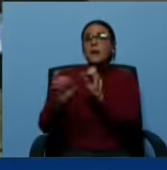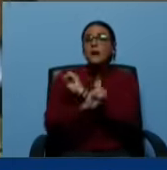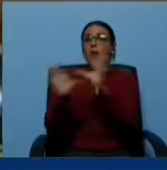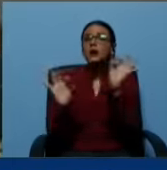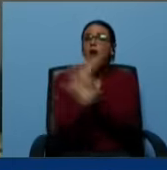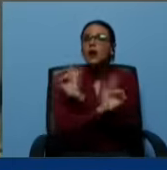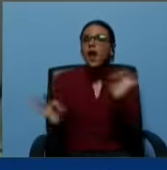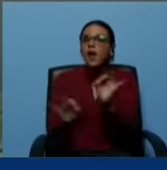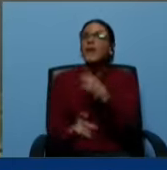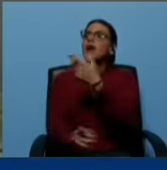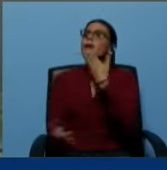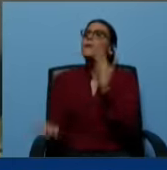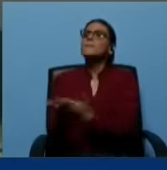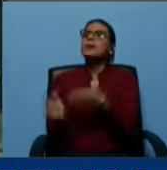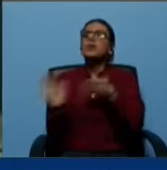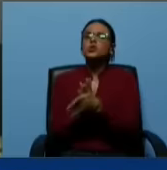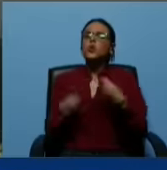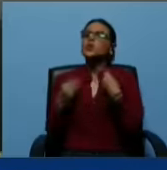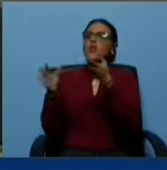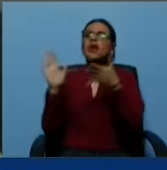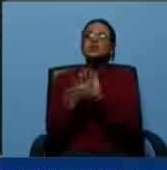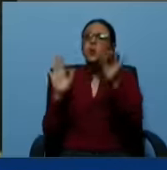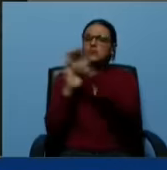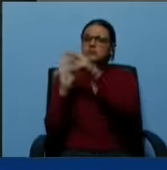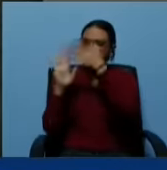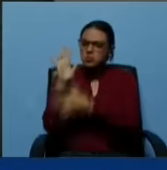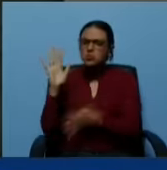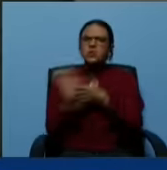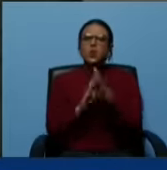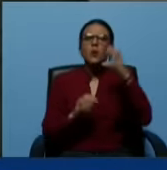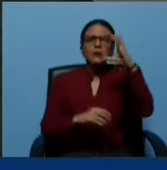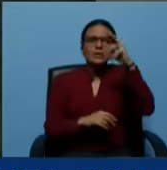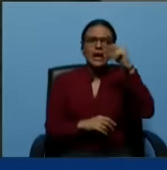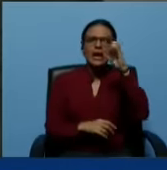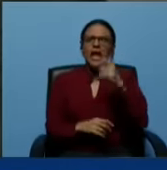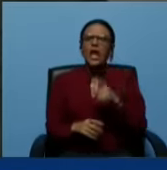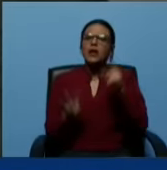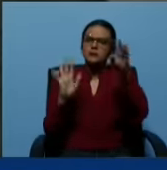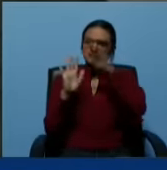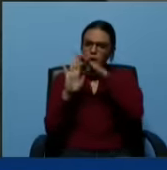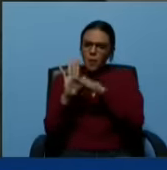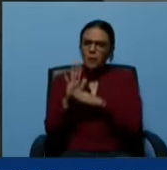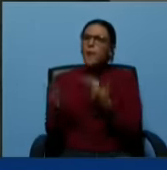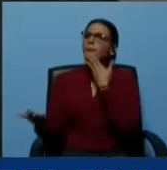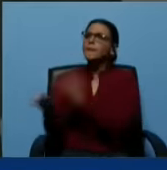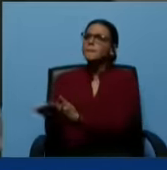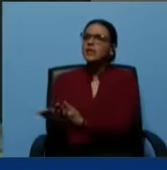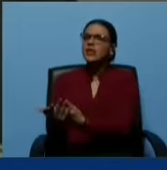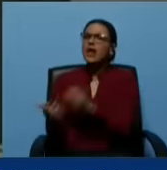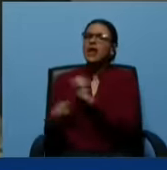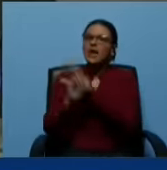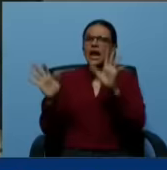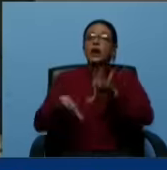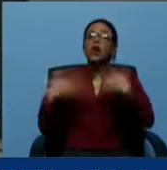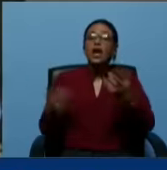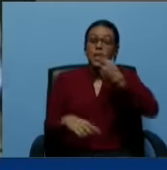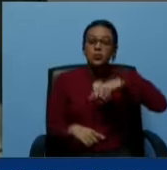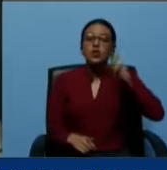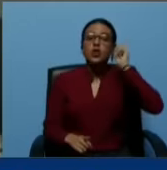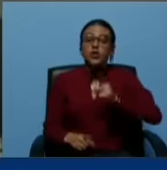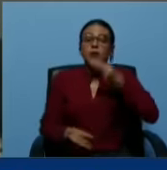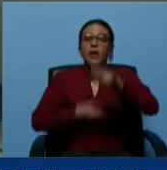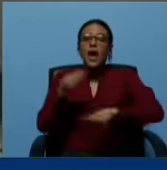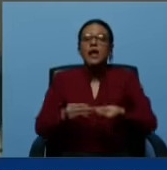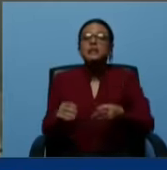instrumentos electorales que la ley orgánica de procesos electorales establece claramente que deben estar